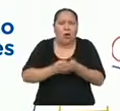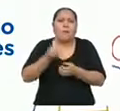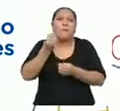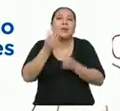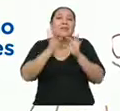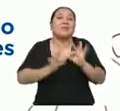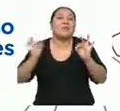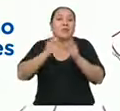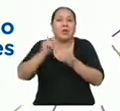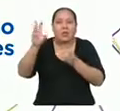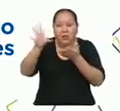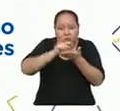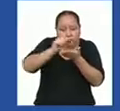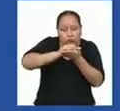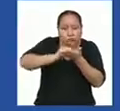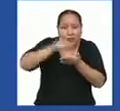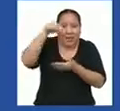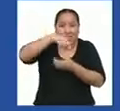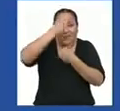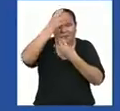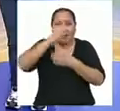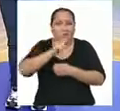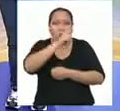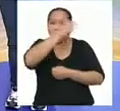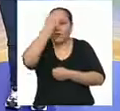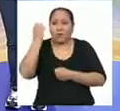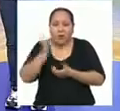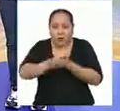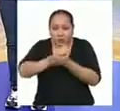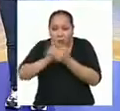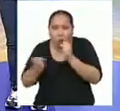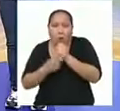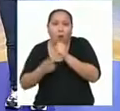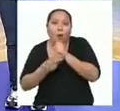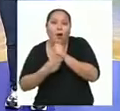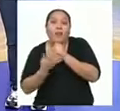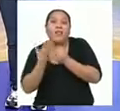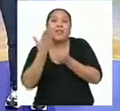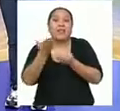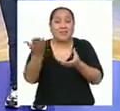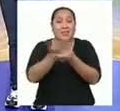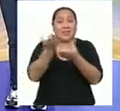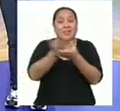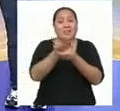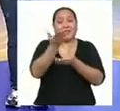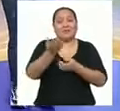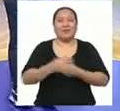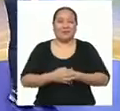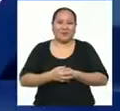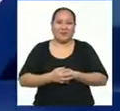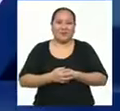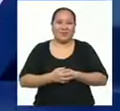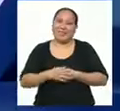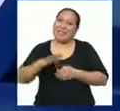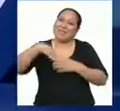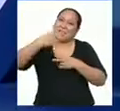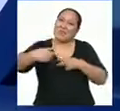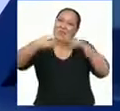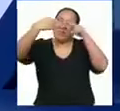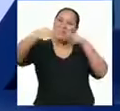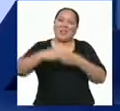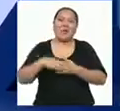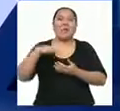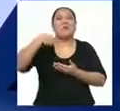calcularlo. No olviden guardar todos sus avances en su portafolio. ¡Nos vemos